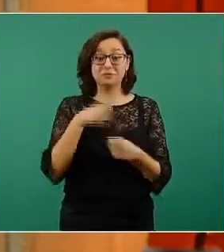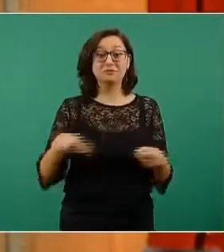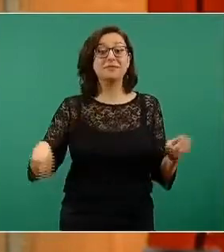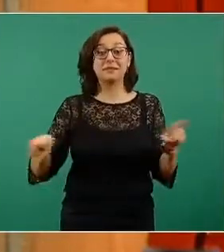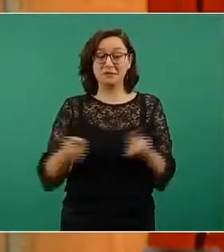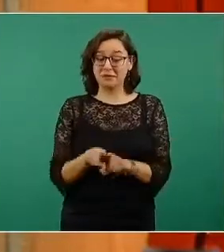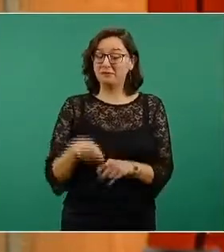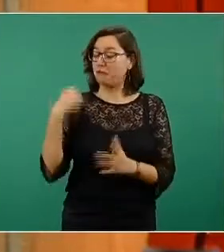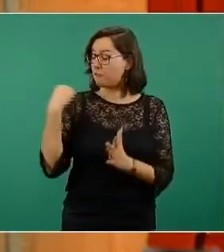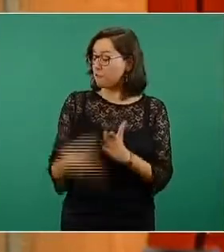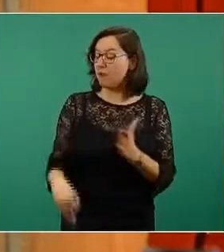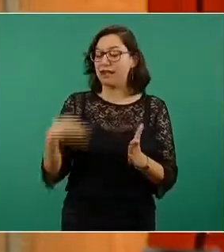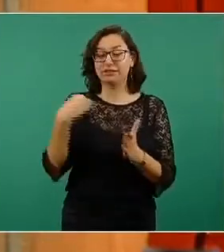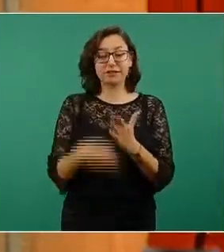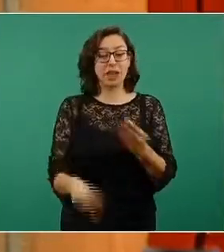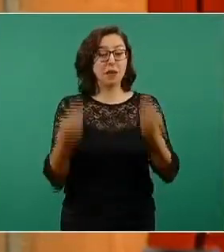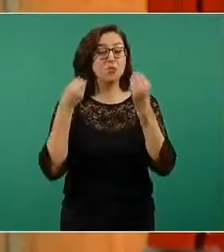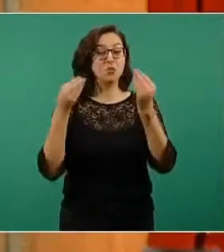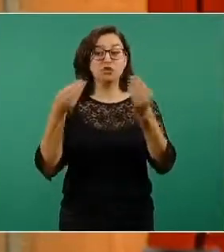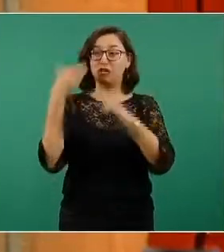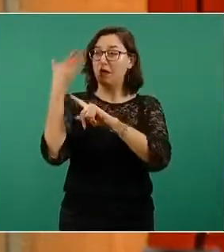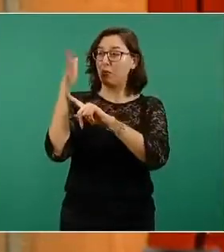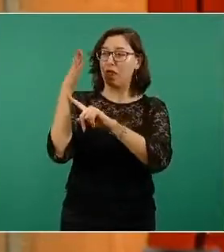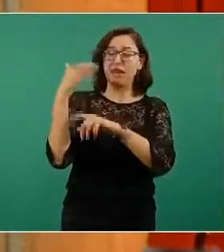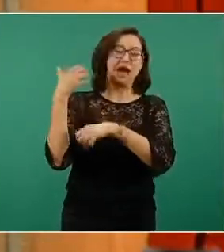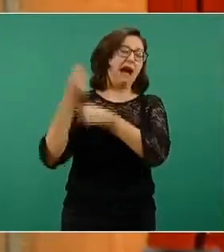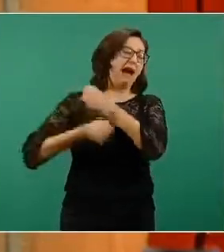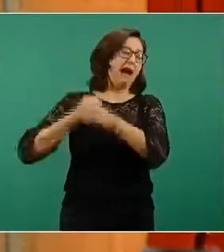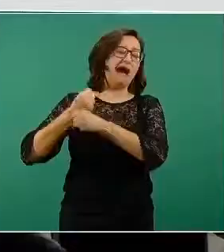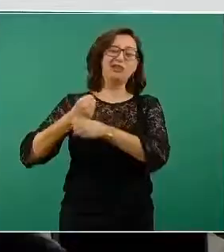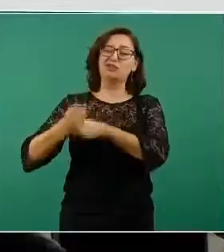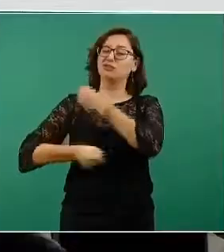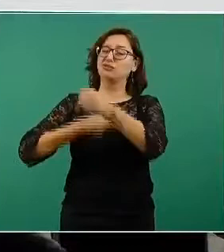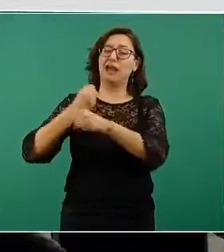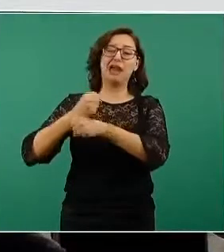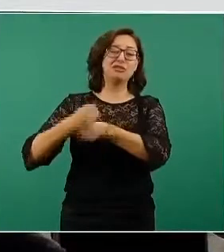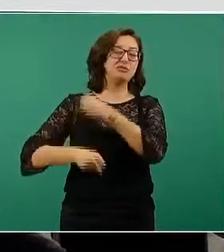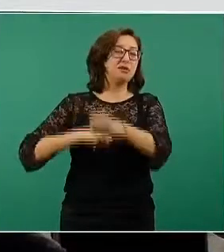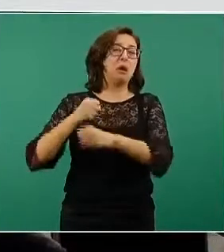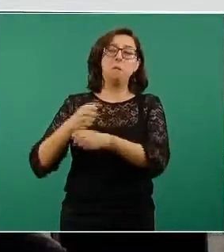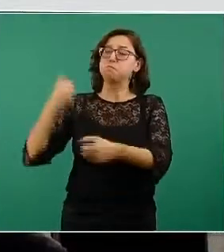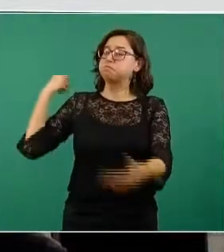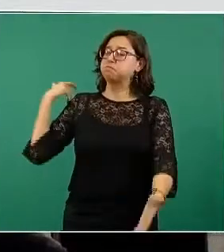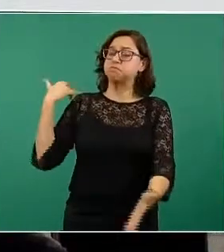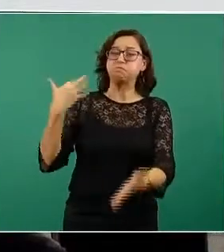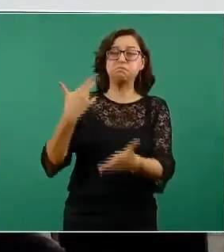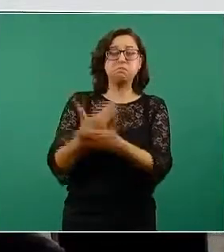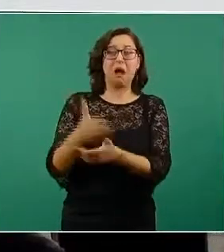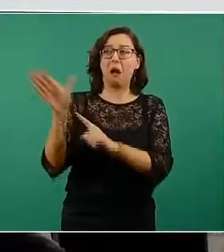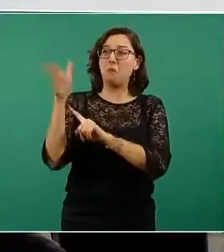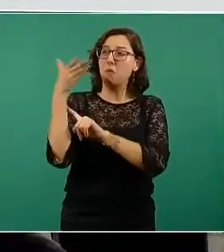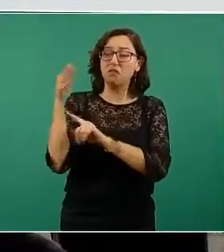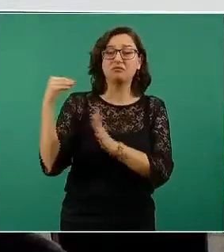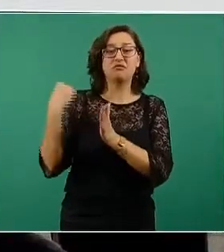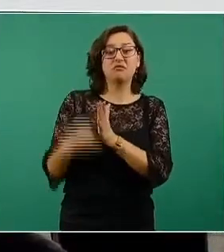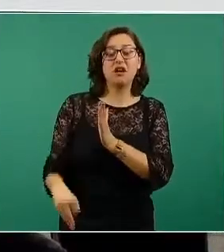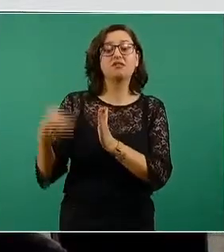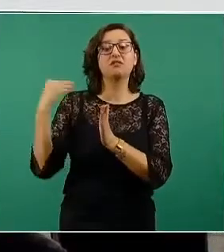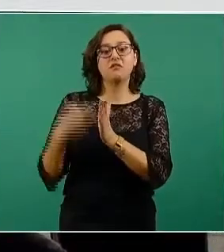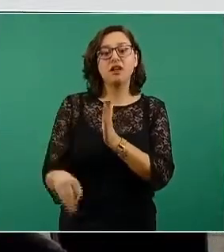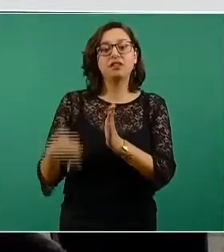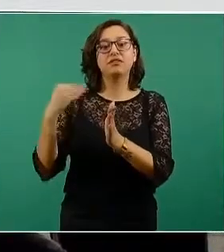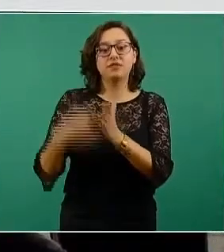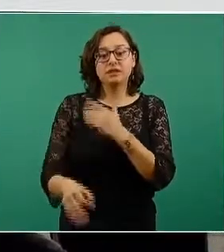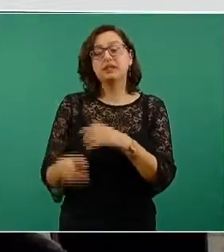enorme de ambulancias desde hace décadas. Desde hace décadas. Entonces, todas esas situaciones hacen más